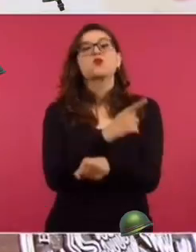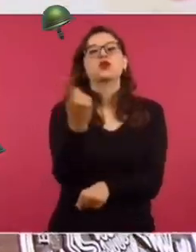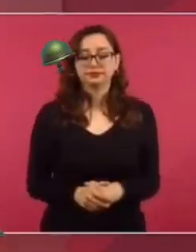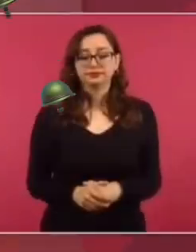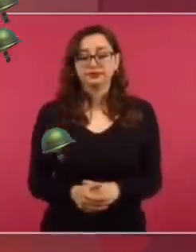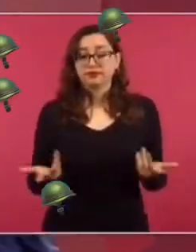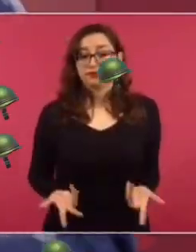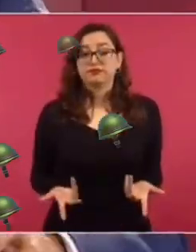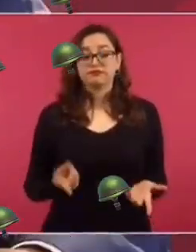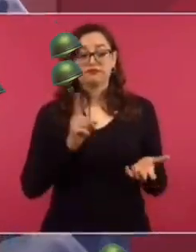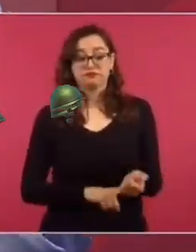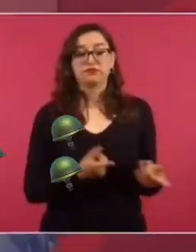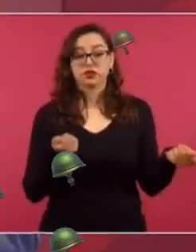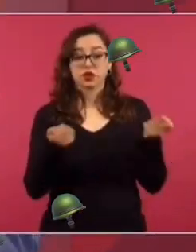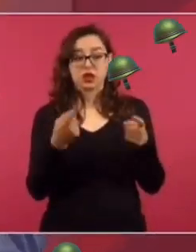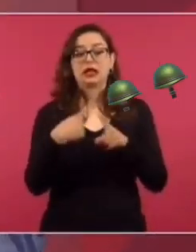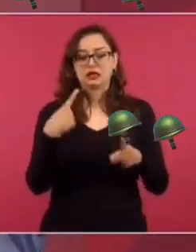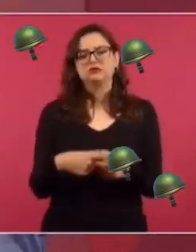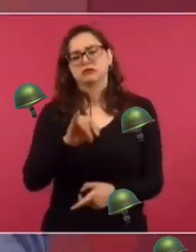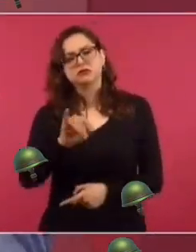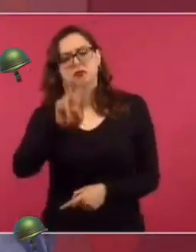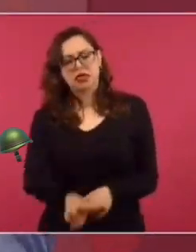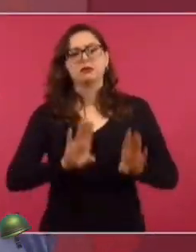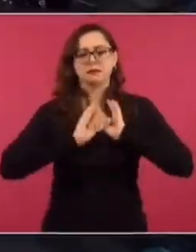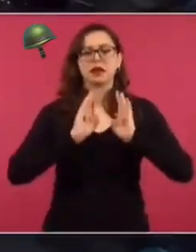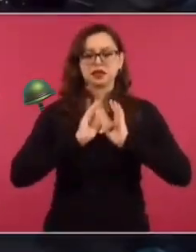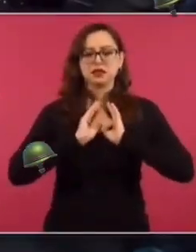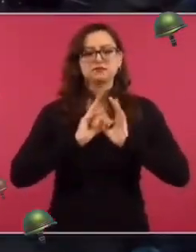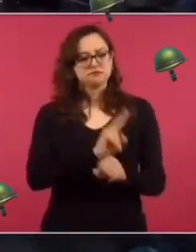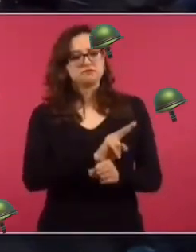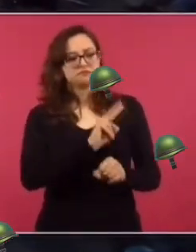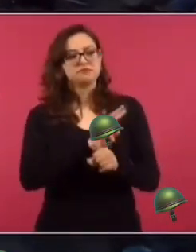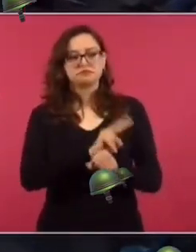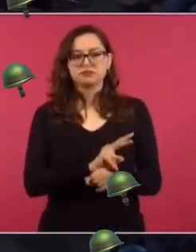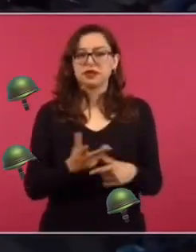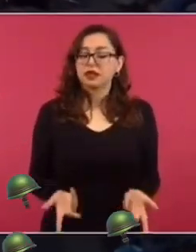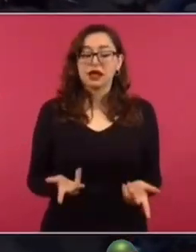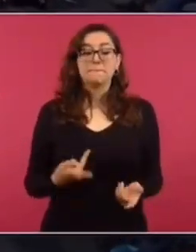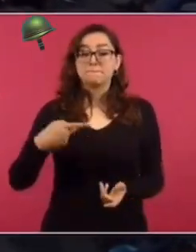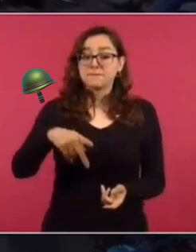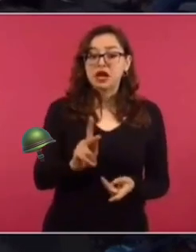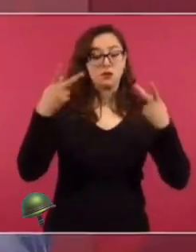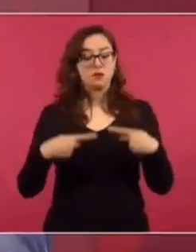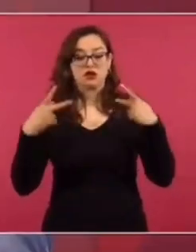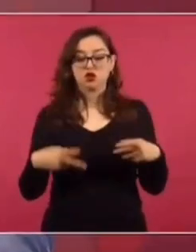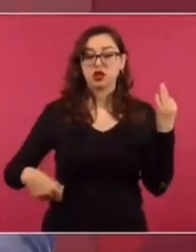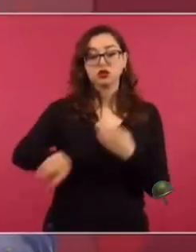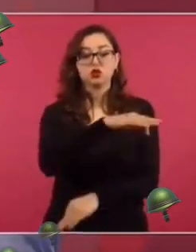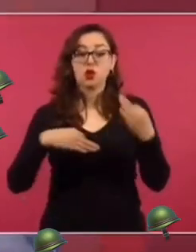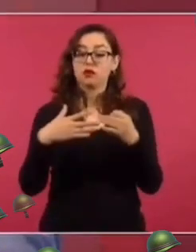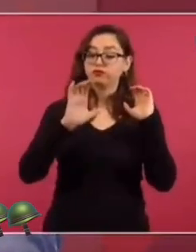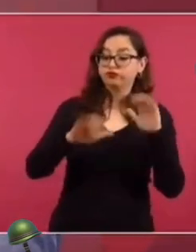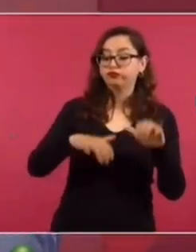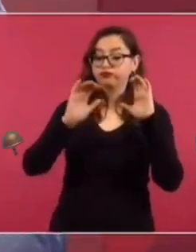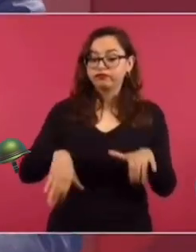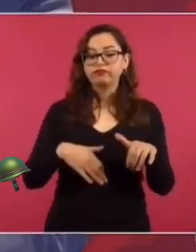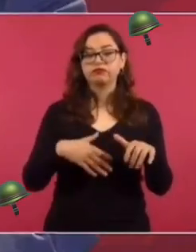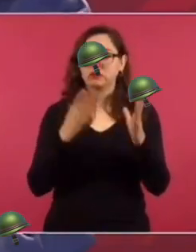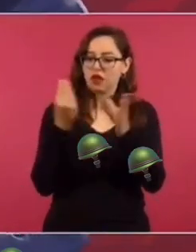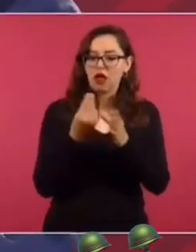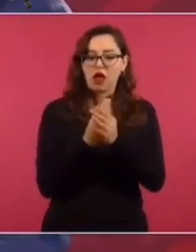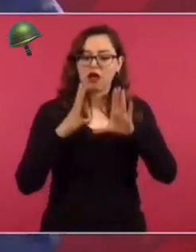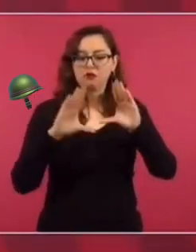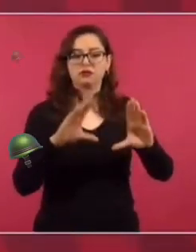de la Defensa. Está manejada por militares y están recibiendo todos los que ingresan preparación en